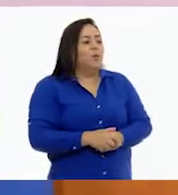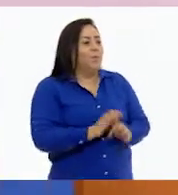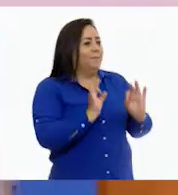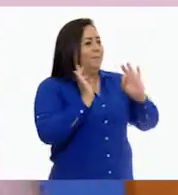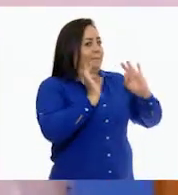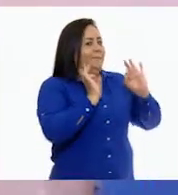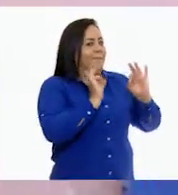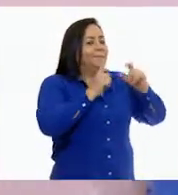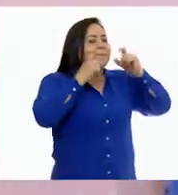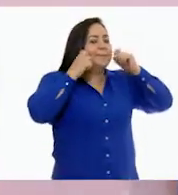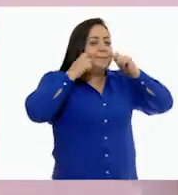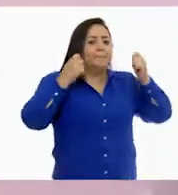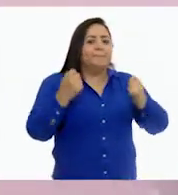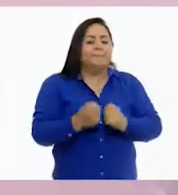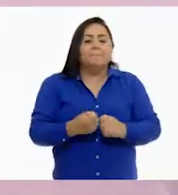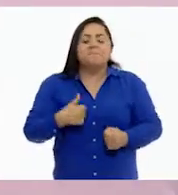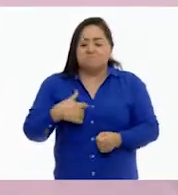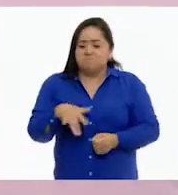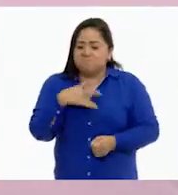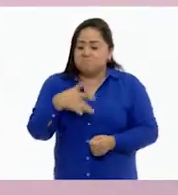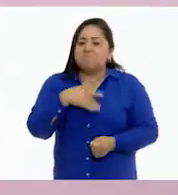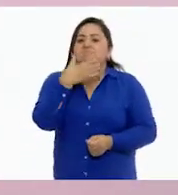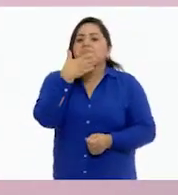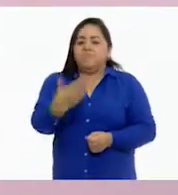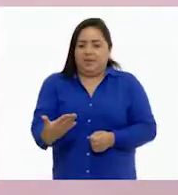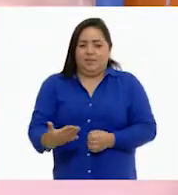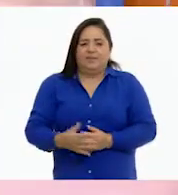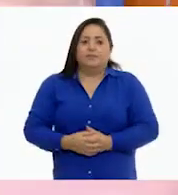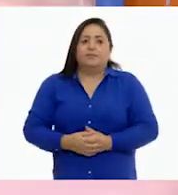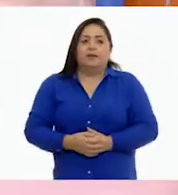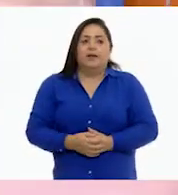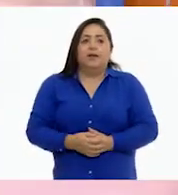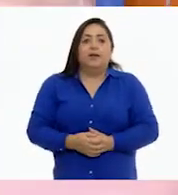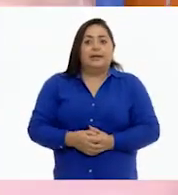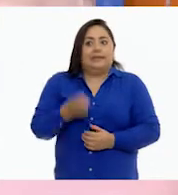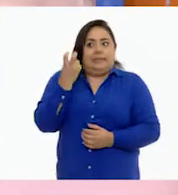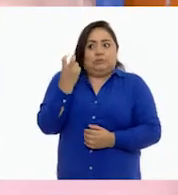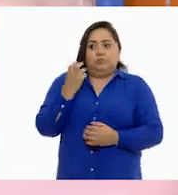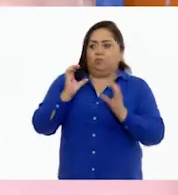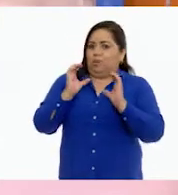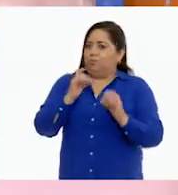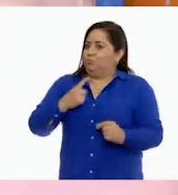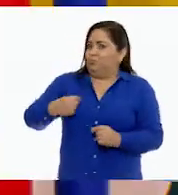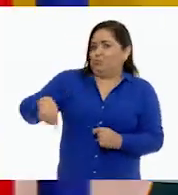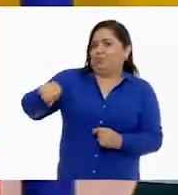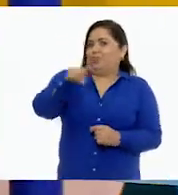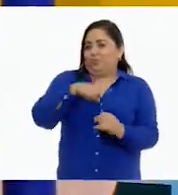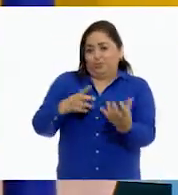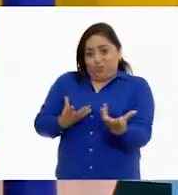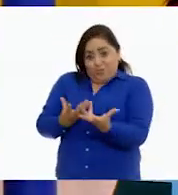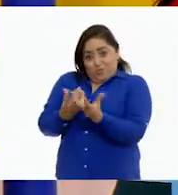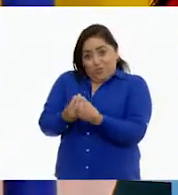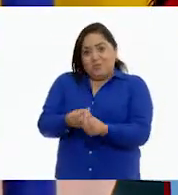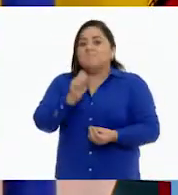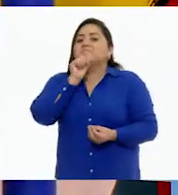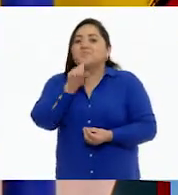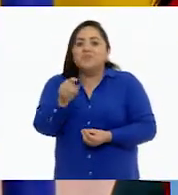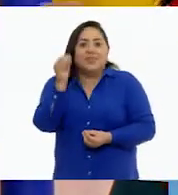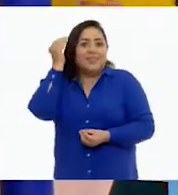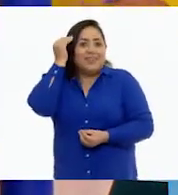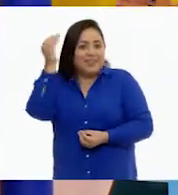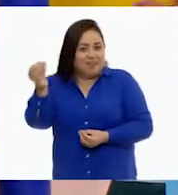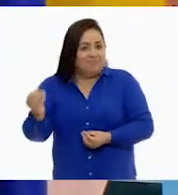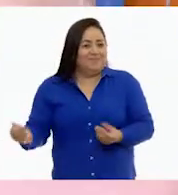¡Perfecto! ¡Me parece muy bien! Y así nos cuidamos todos juntos al mismo tiempo.